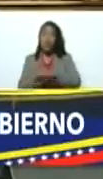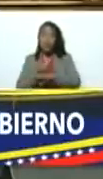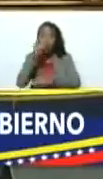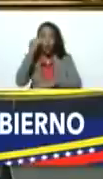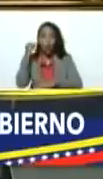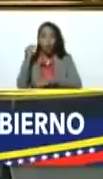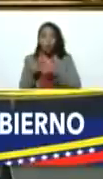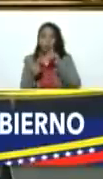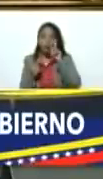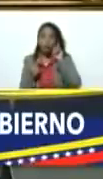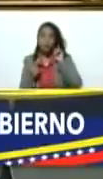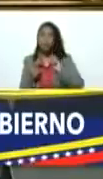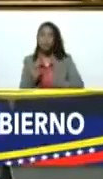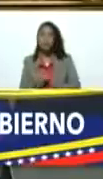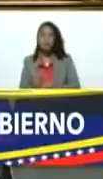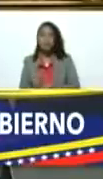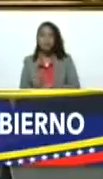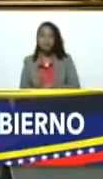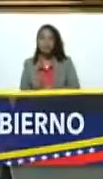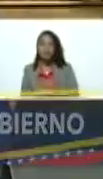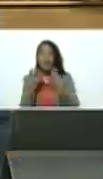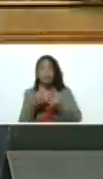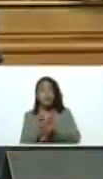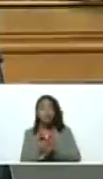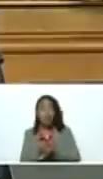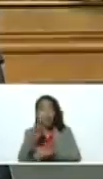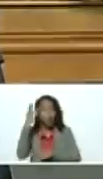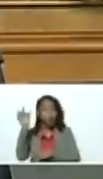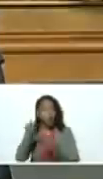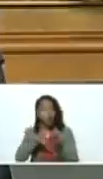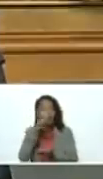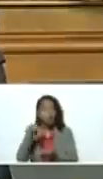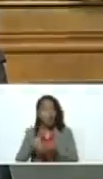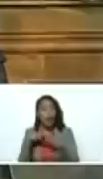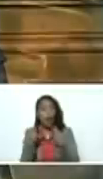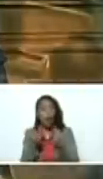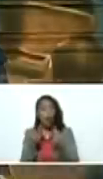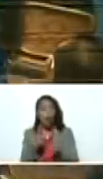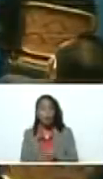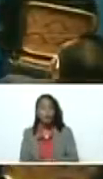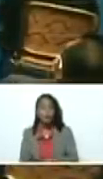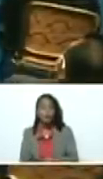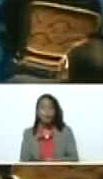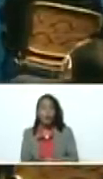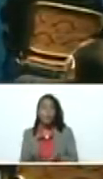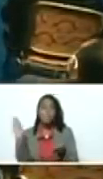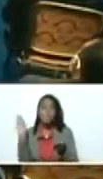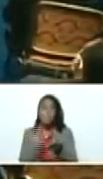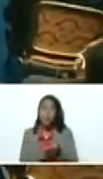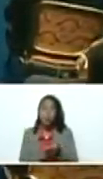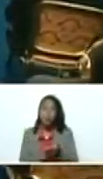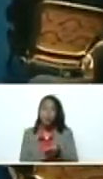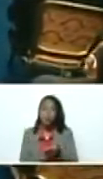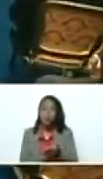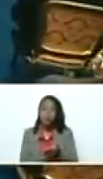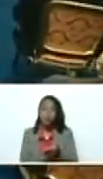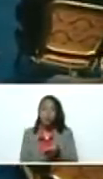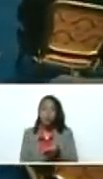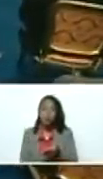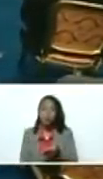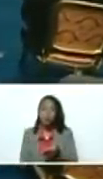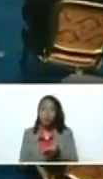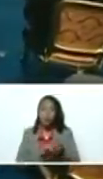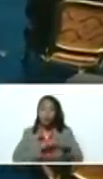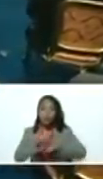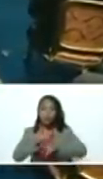gobernadoras se incorporen al consejo nacional de economía establezcamos una